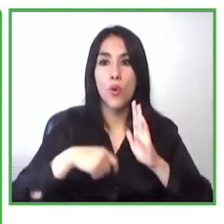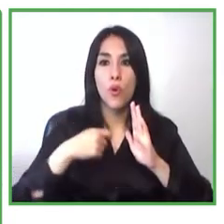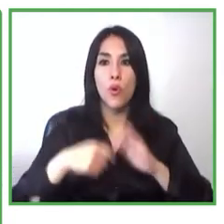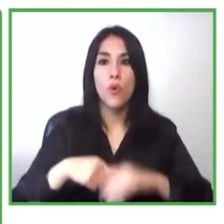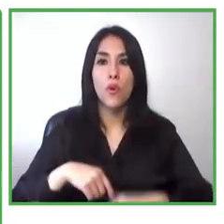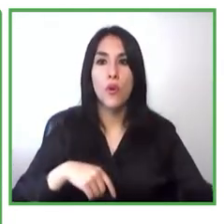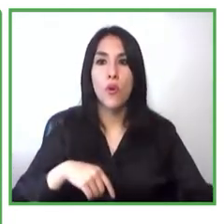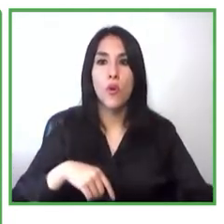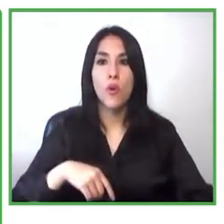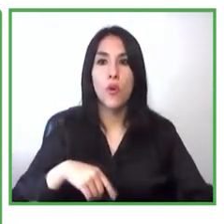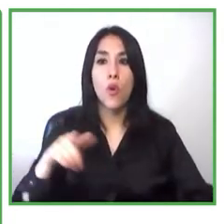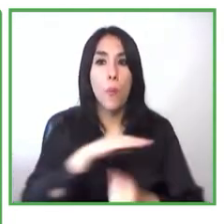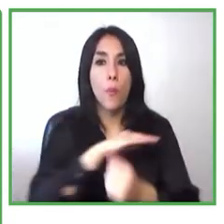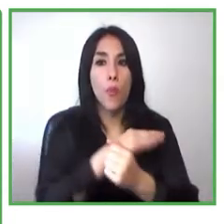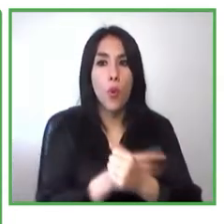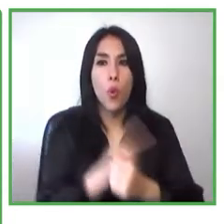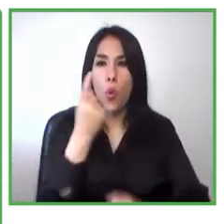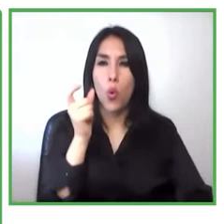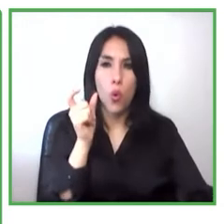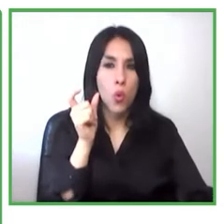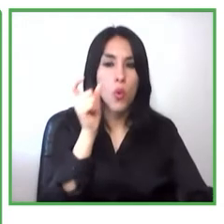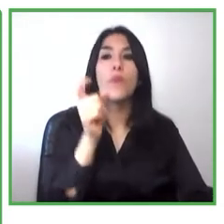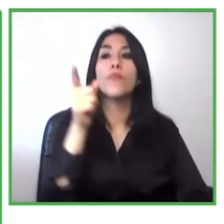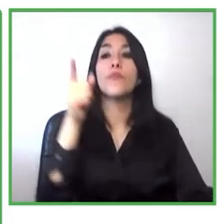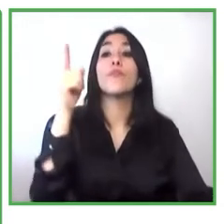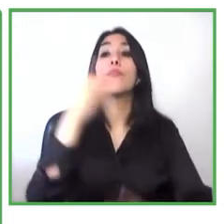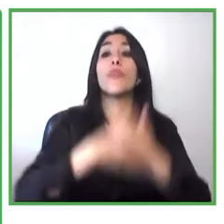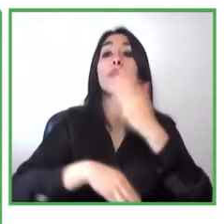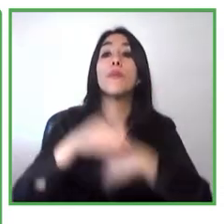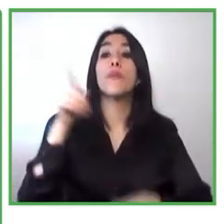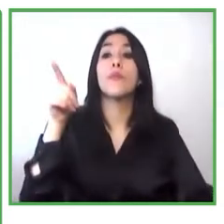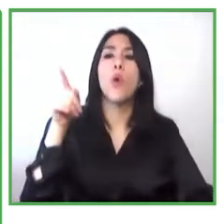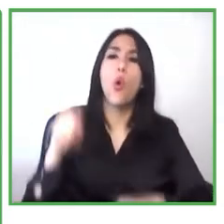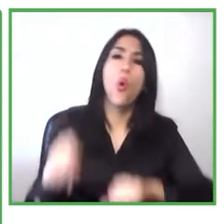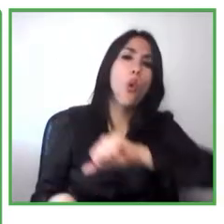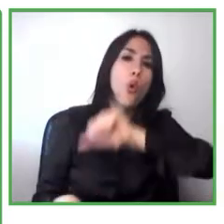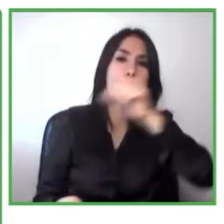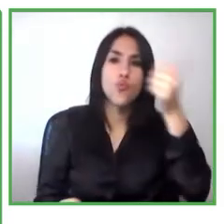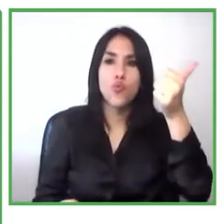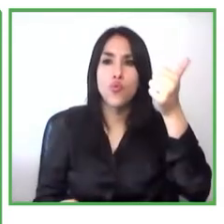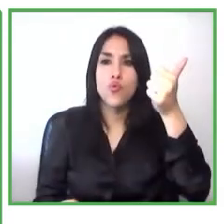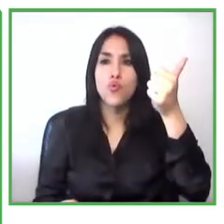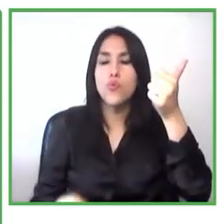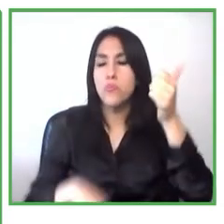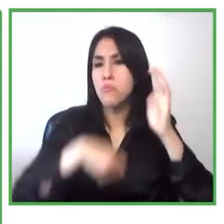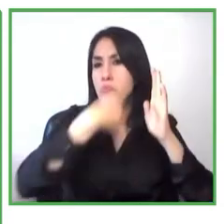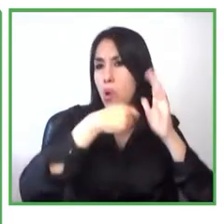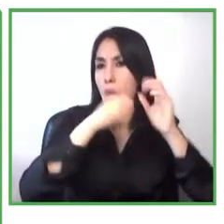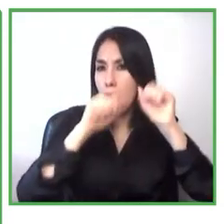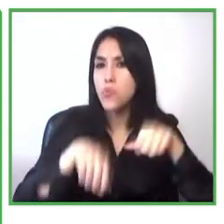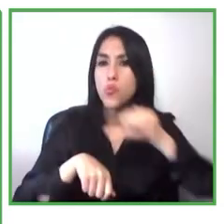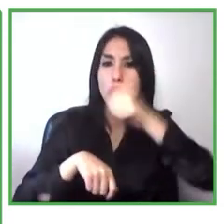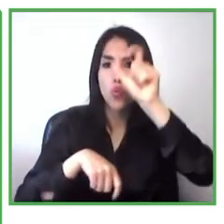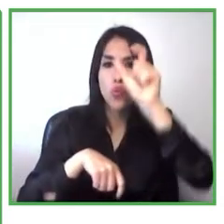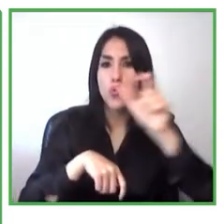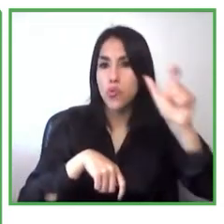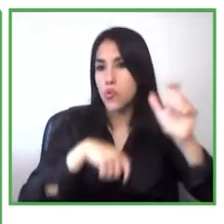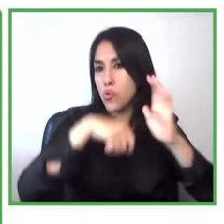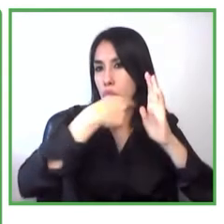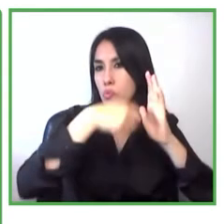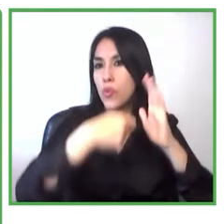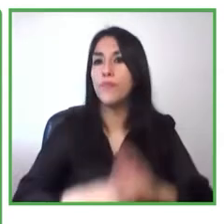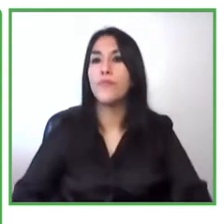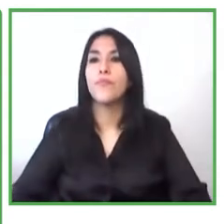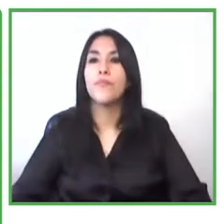que son la prioridad pero también hay otros además lanzamos una